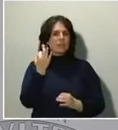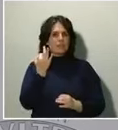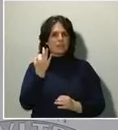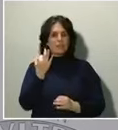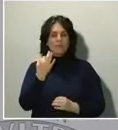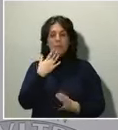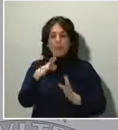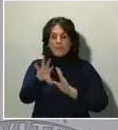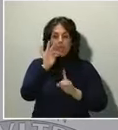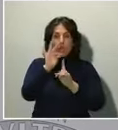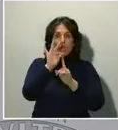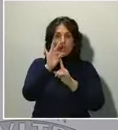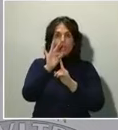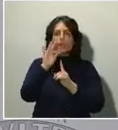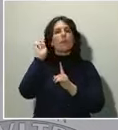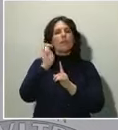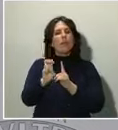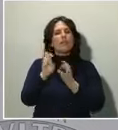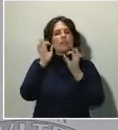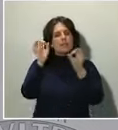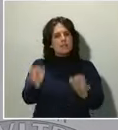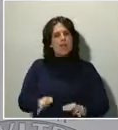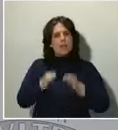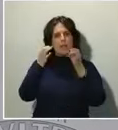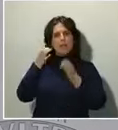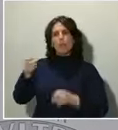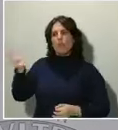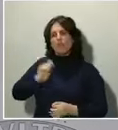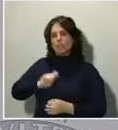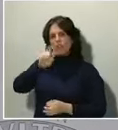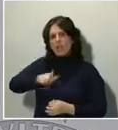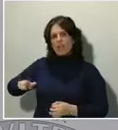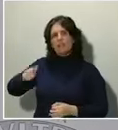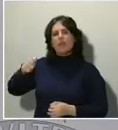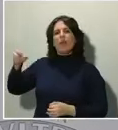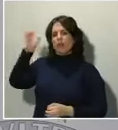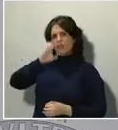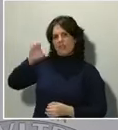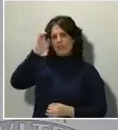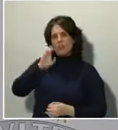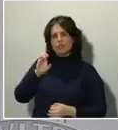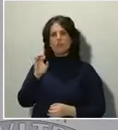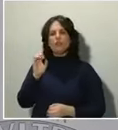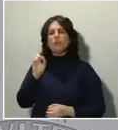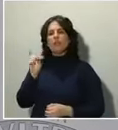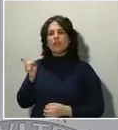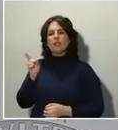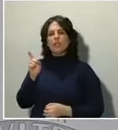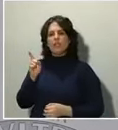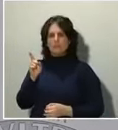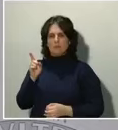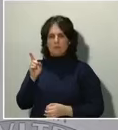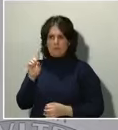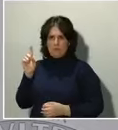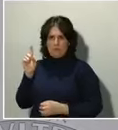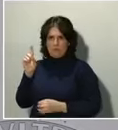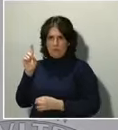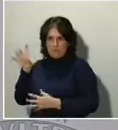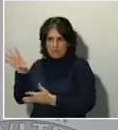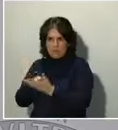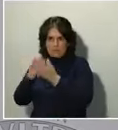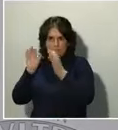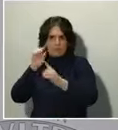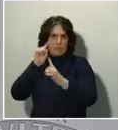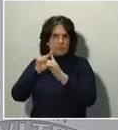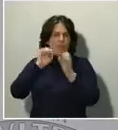científicos y de los profesionales y, en segundo lugar, tendrá ante todo una consideración que es la defensa de la salud pública de los españoles. En